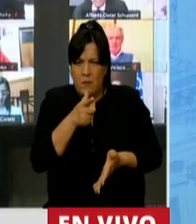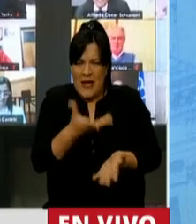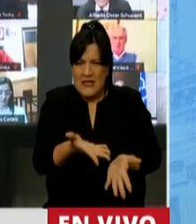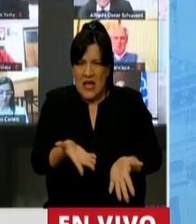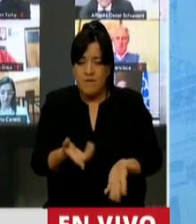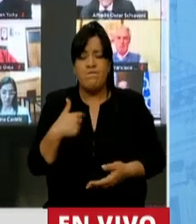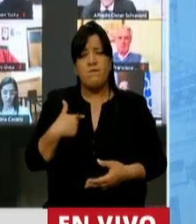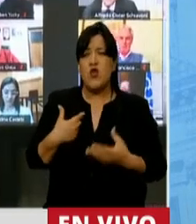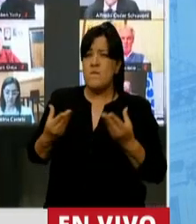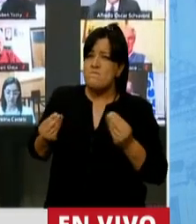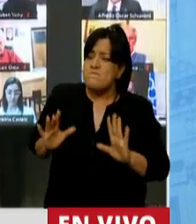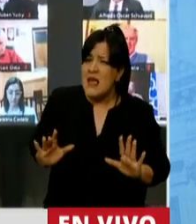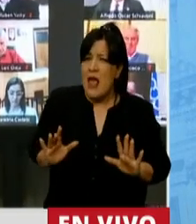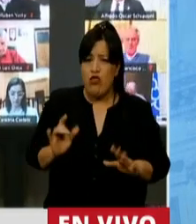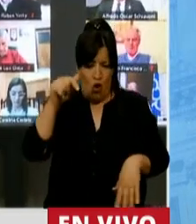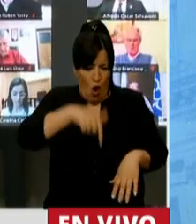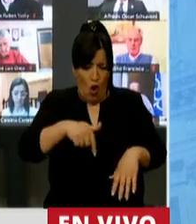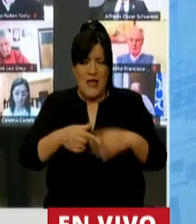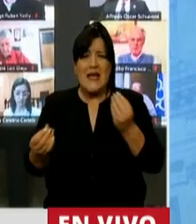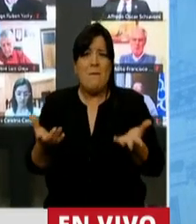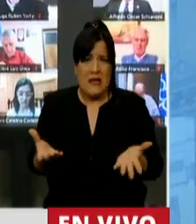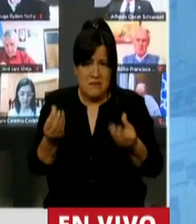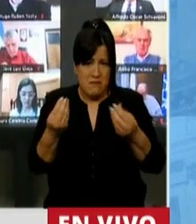Mi miedo era lo que está pasando hoy.